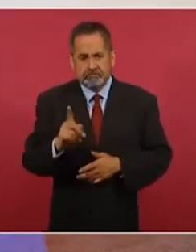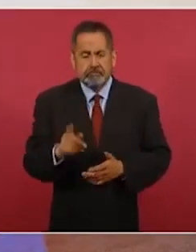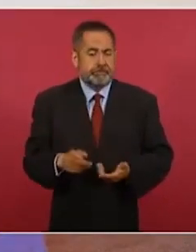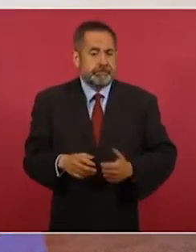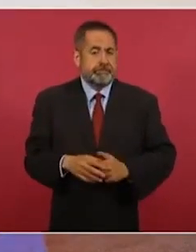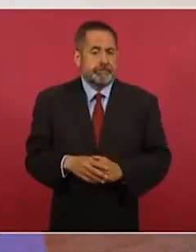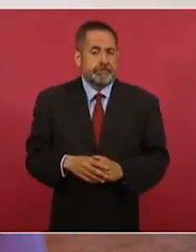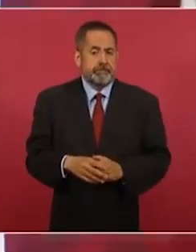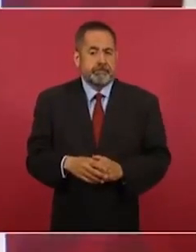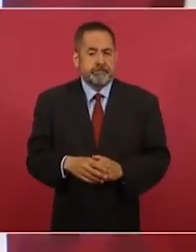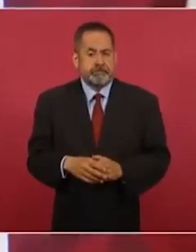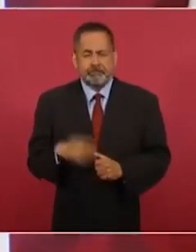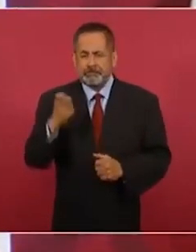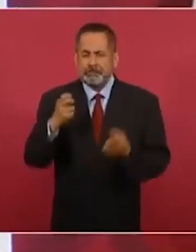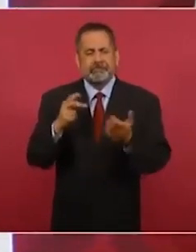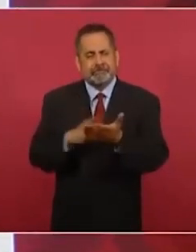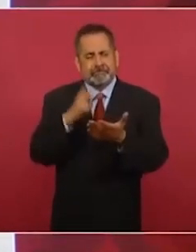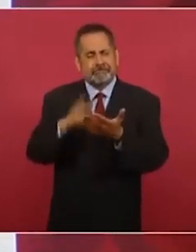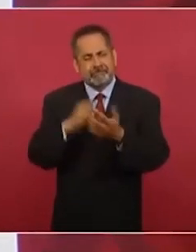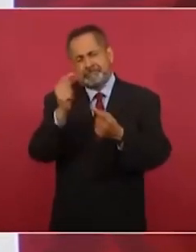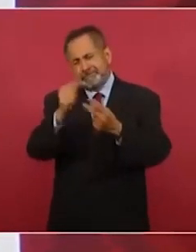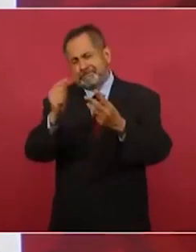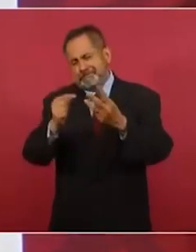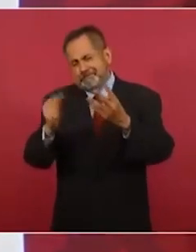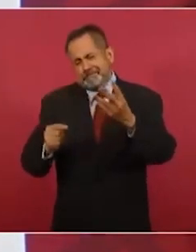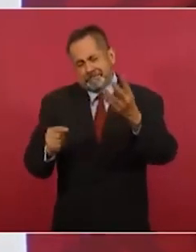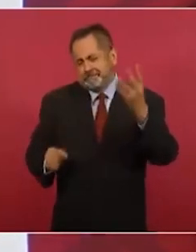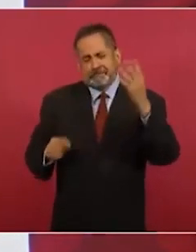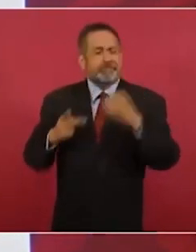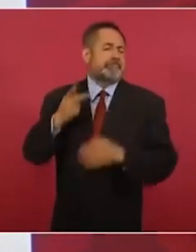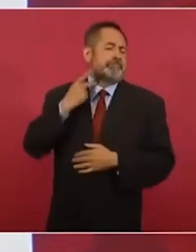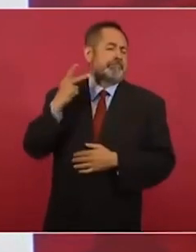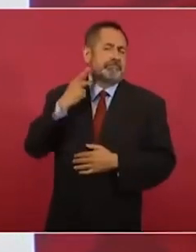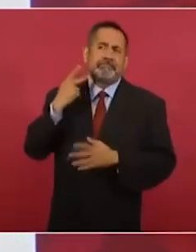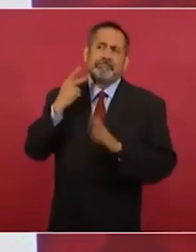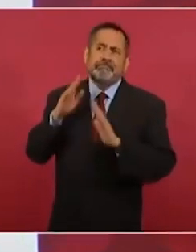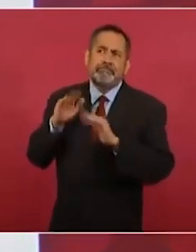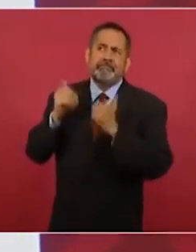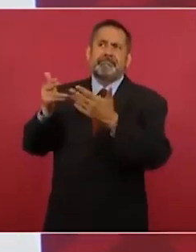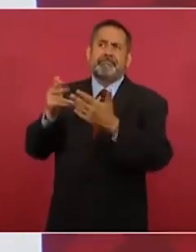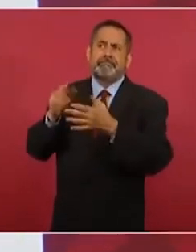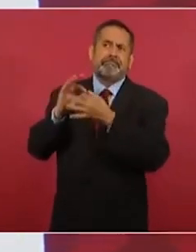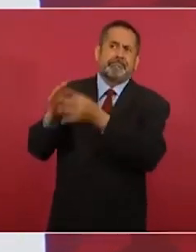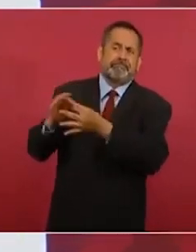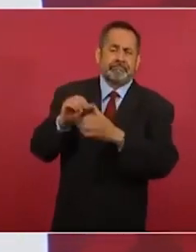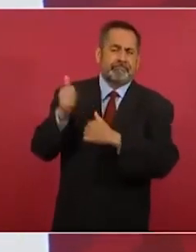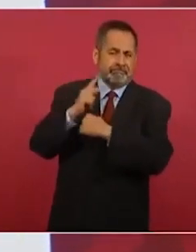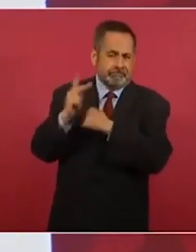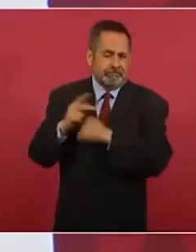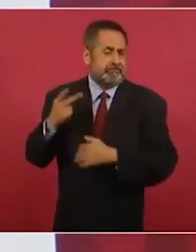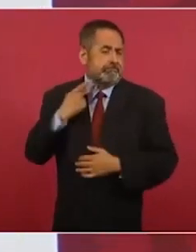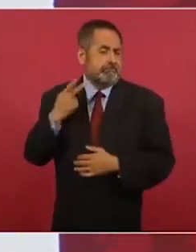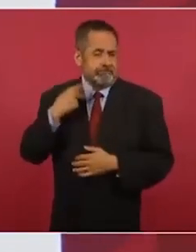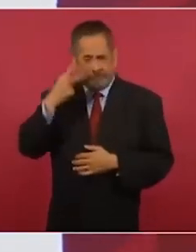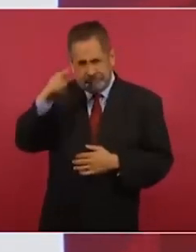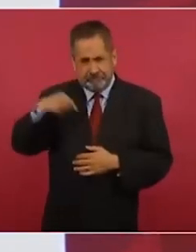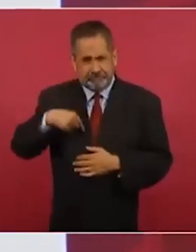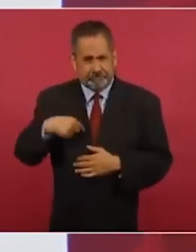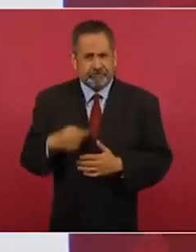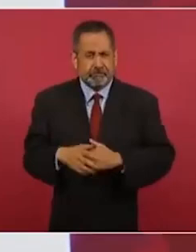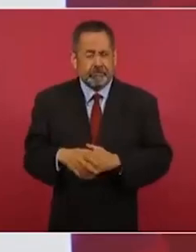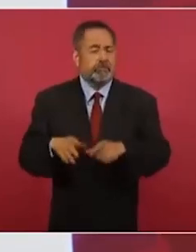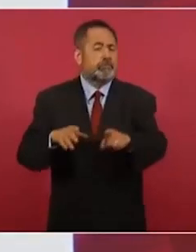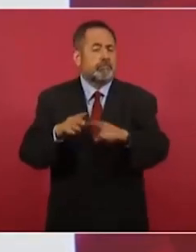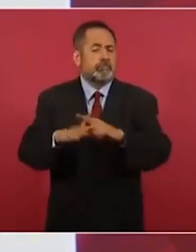Y así muchas cosas de política exterior, el papel del